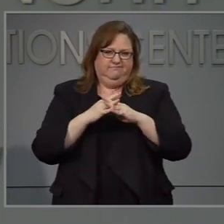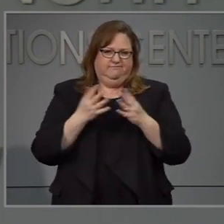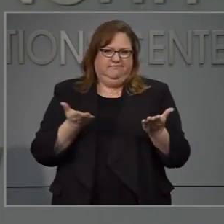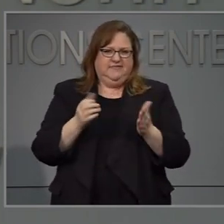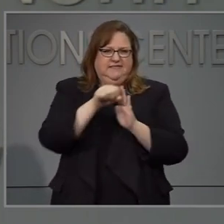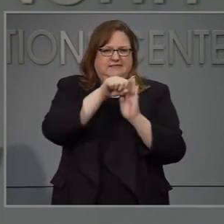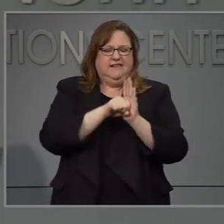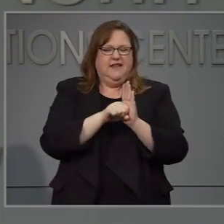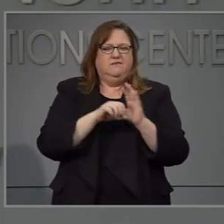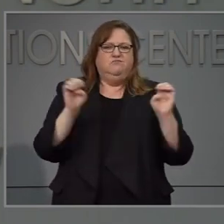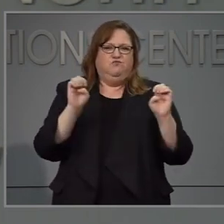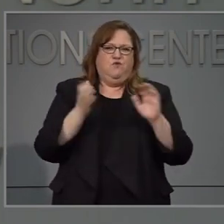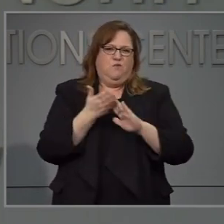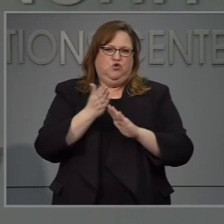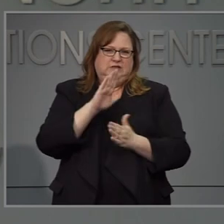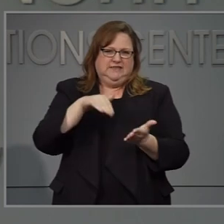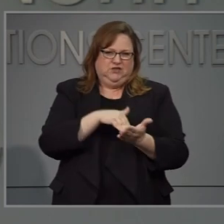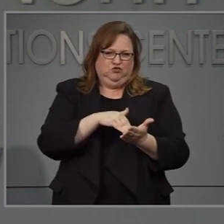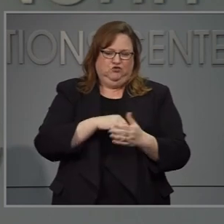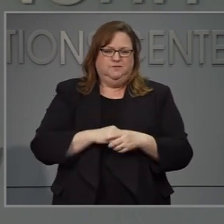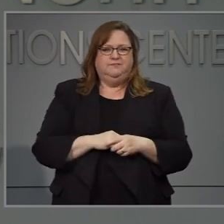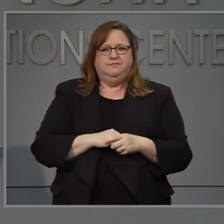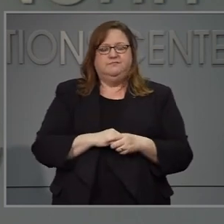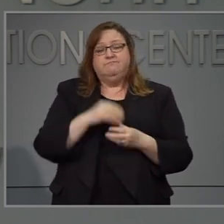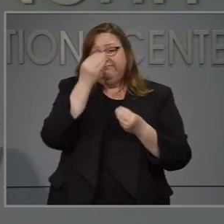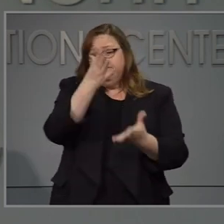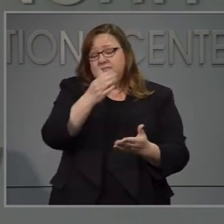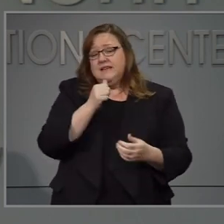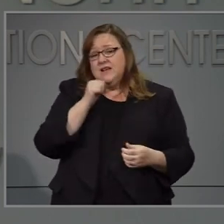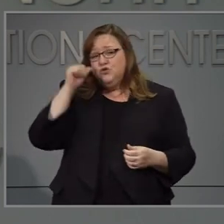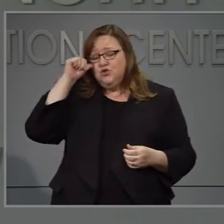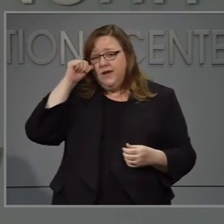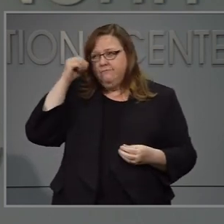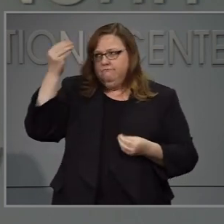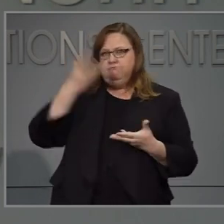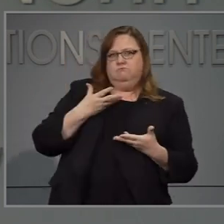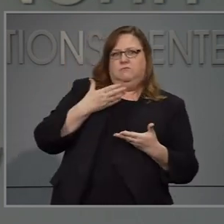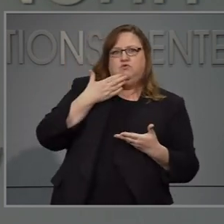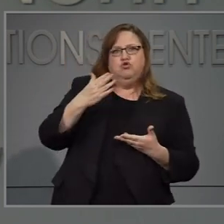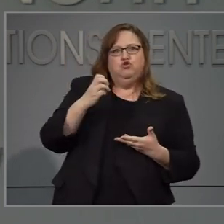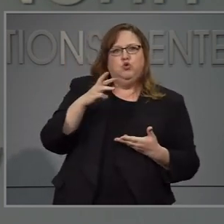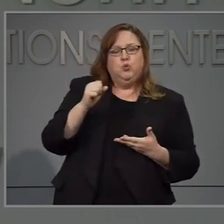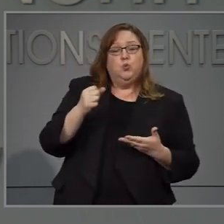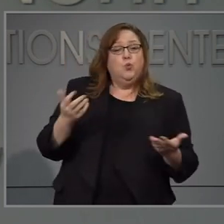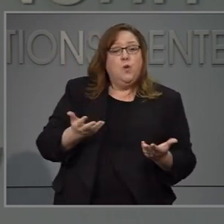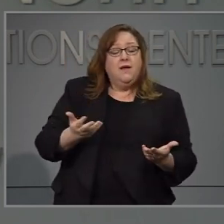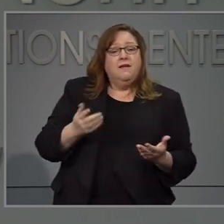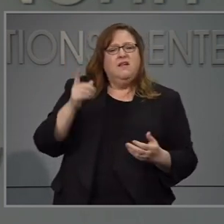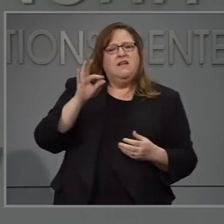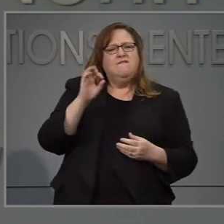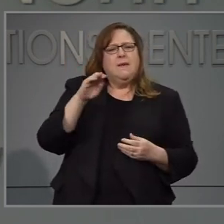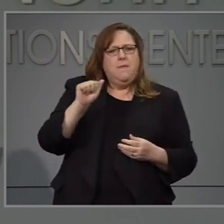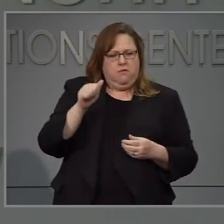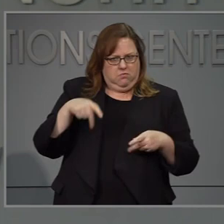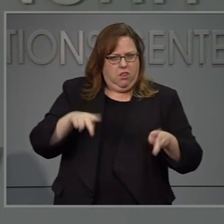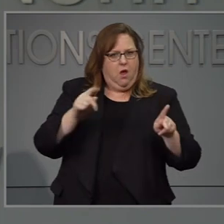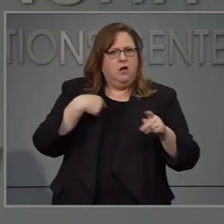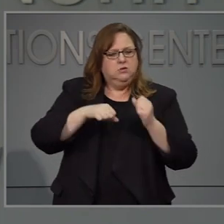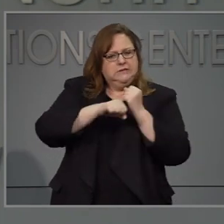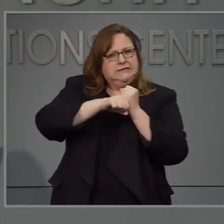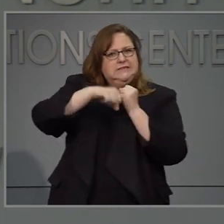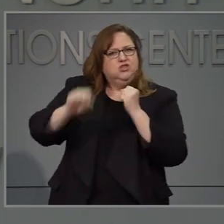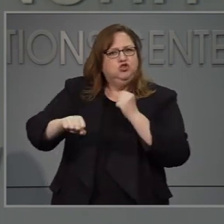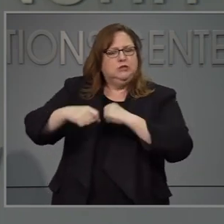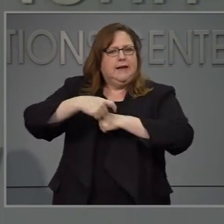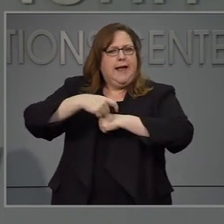centro de operaciones de emergencia en respuesta a COVID diecinueve el día de ayer recibimos las noticias de que aprobó